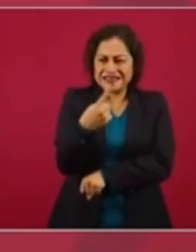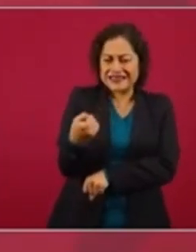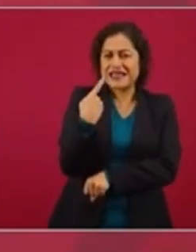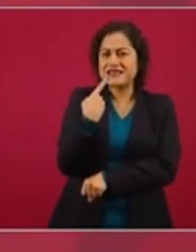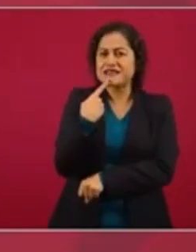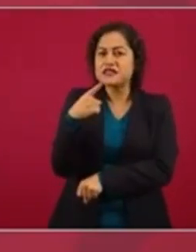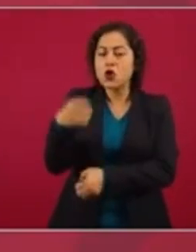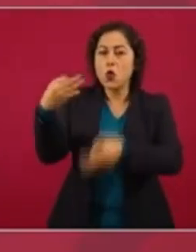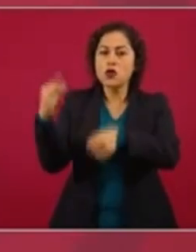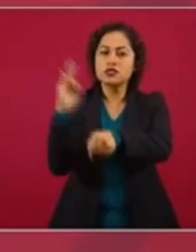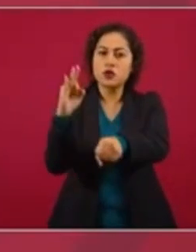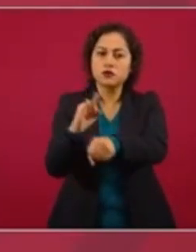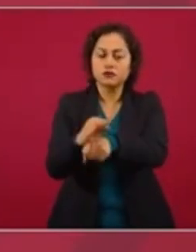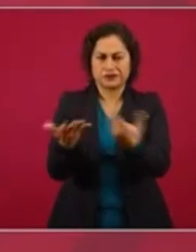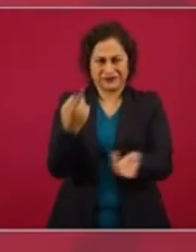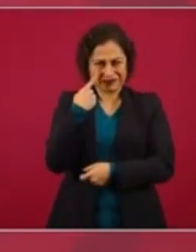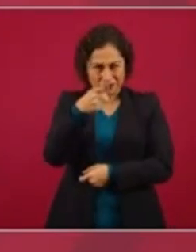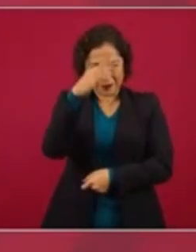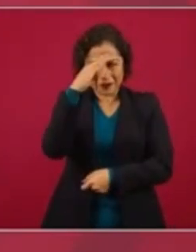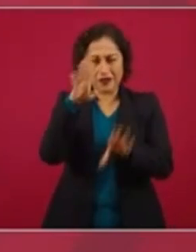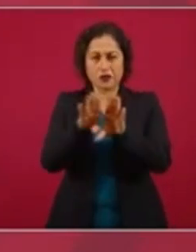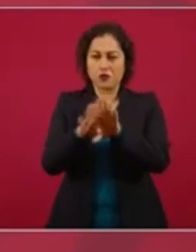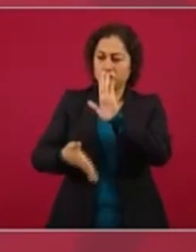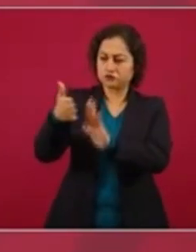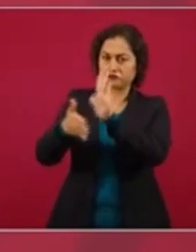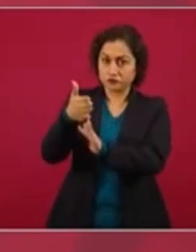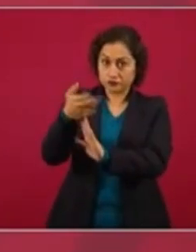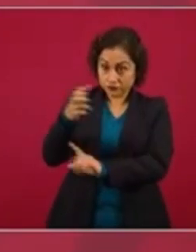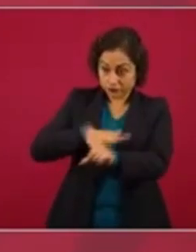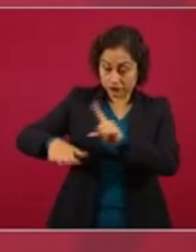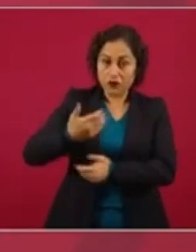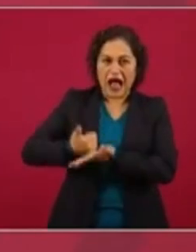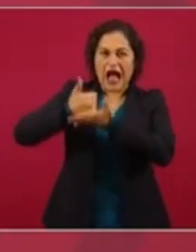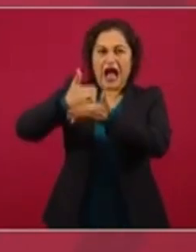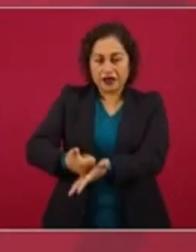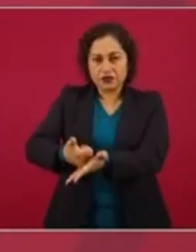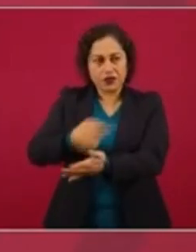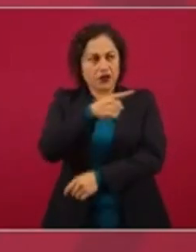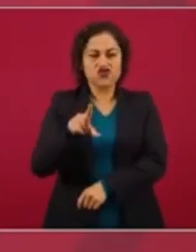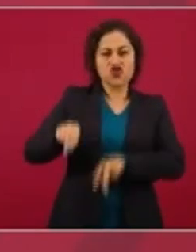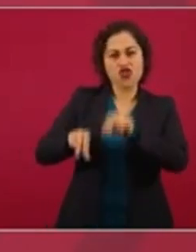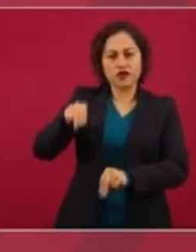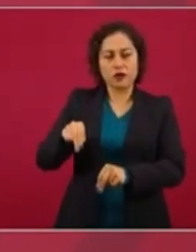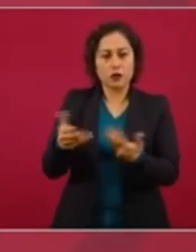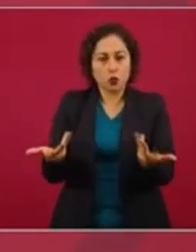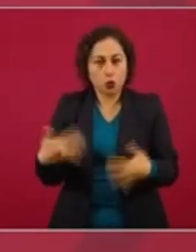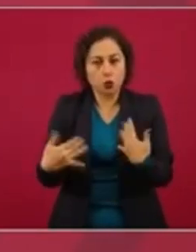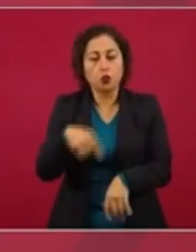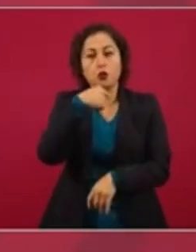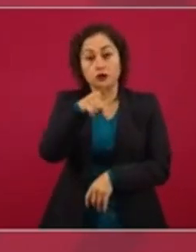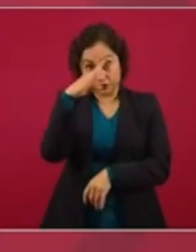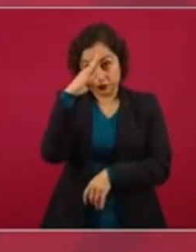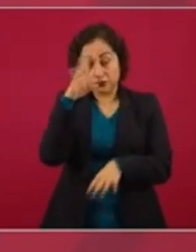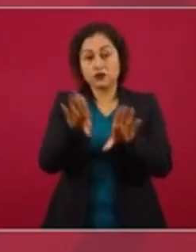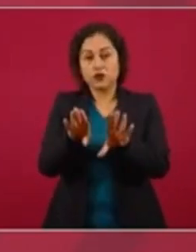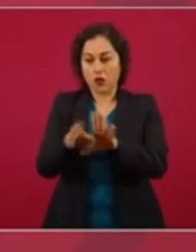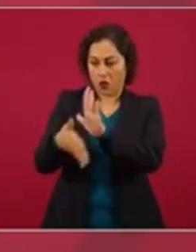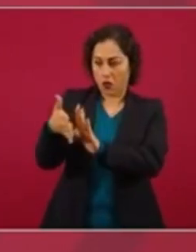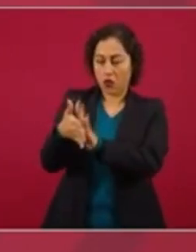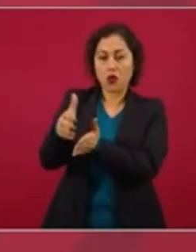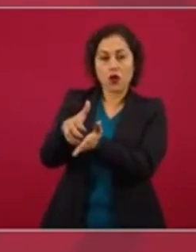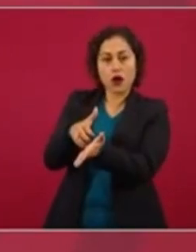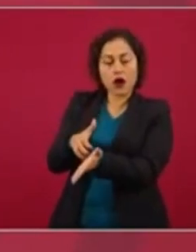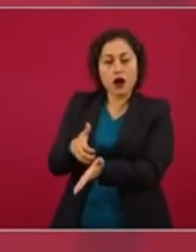Imagínense impedir la realización de una obra para beneficio de la nación. Una obra que significa ahorrarnos 220